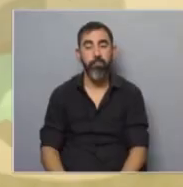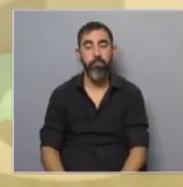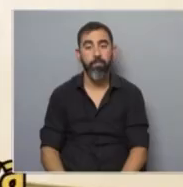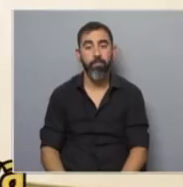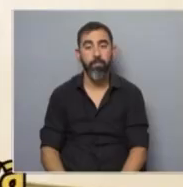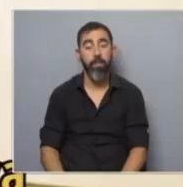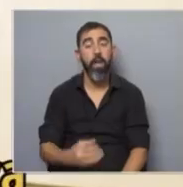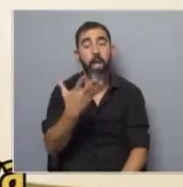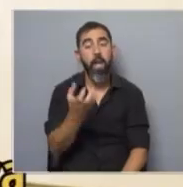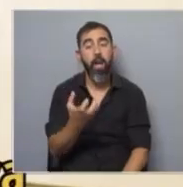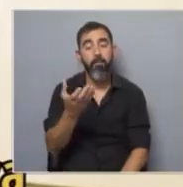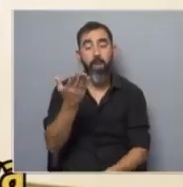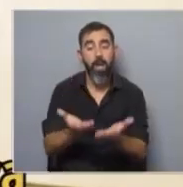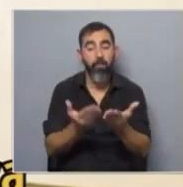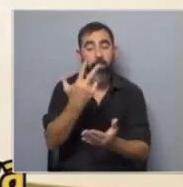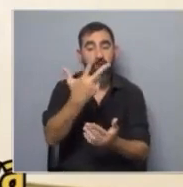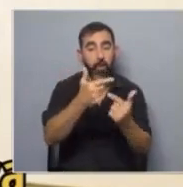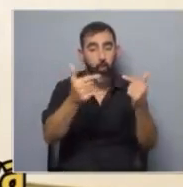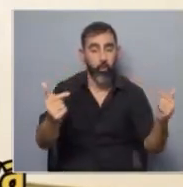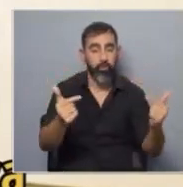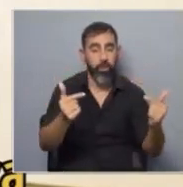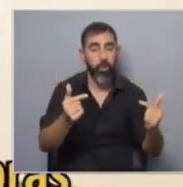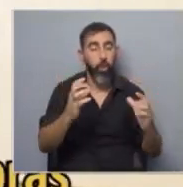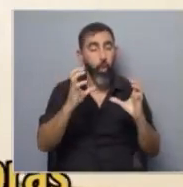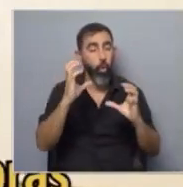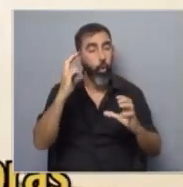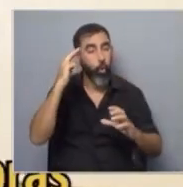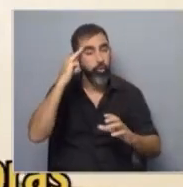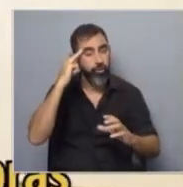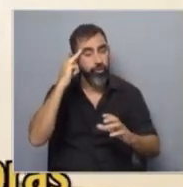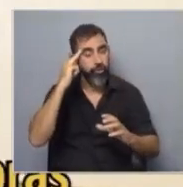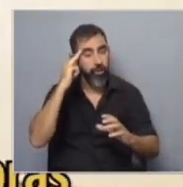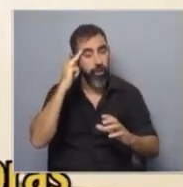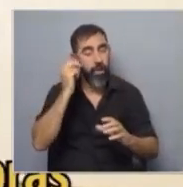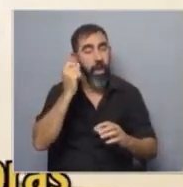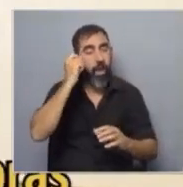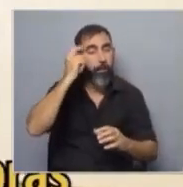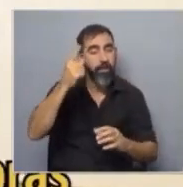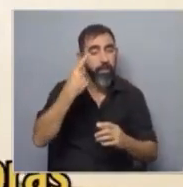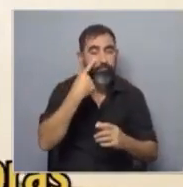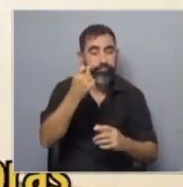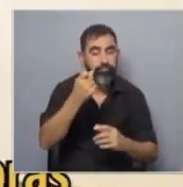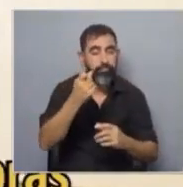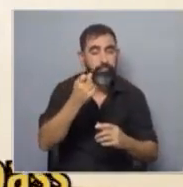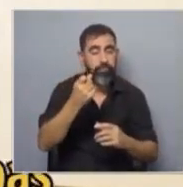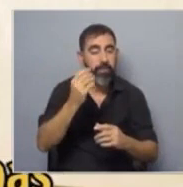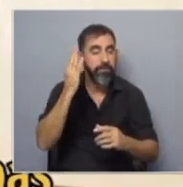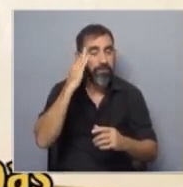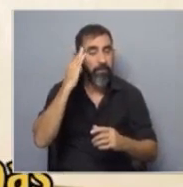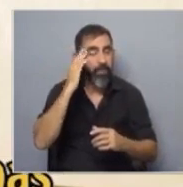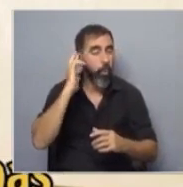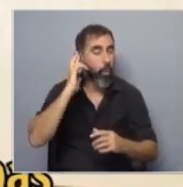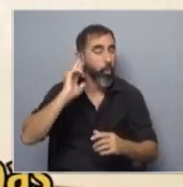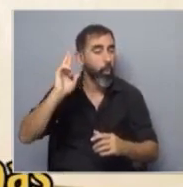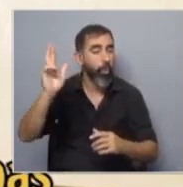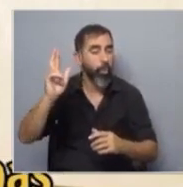La app evalúa estas tres dimensiones que son la conciencia fonológica que es tu capacidad de identificar y de manipular los